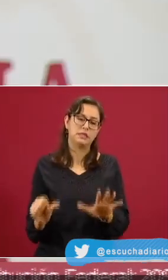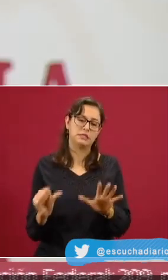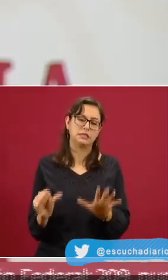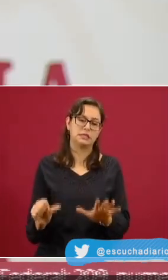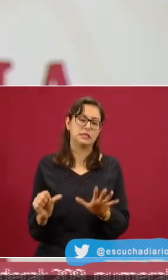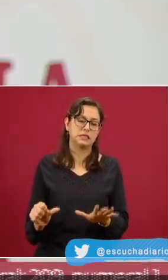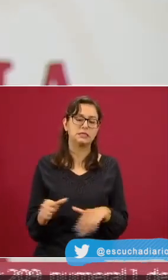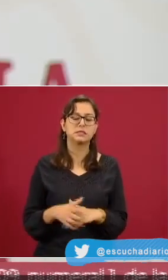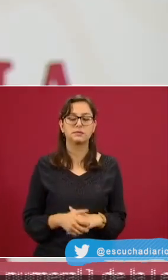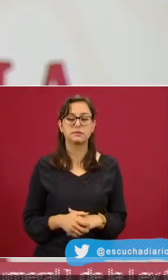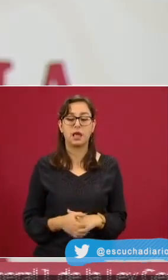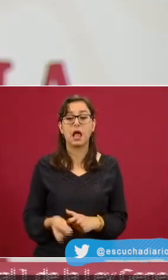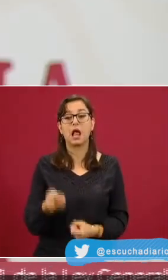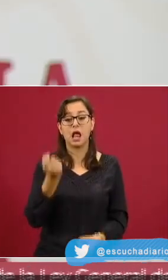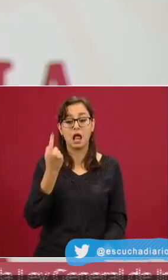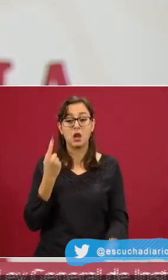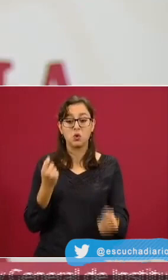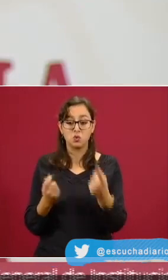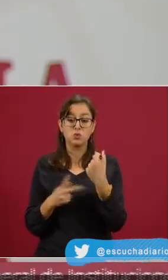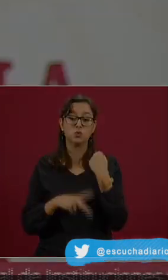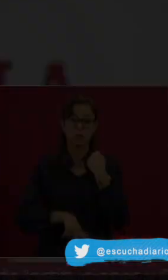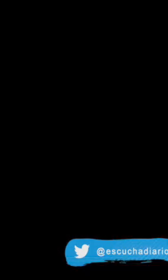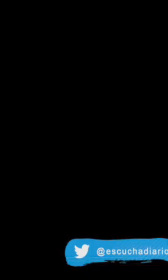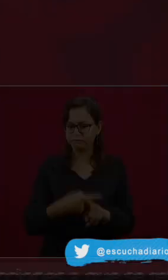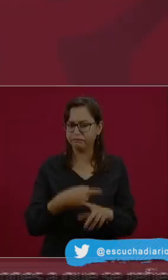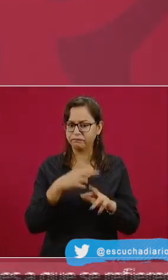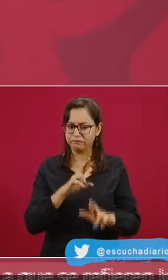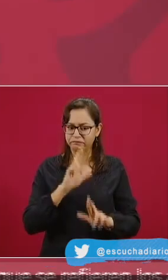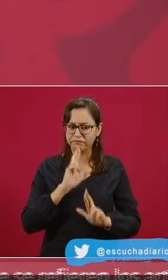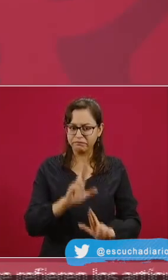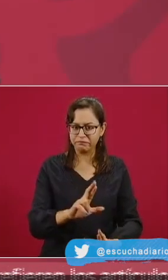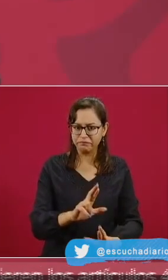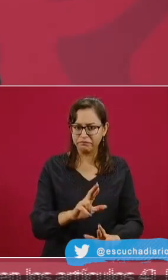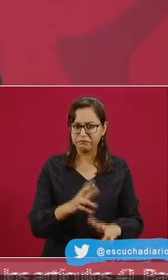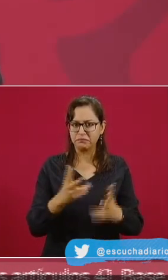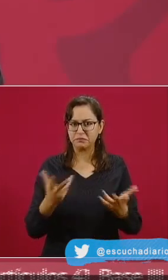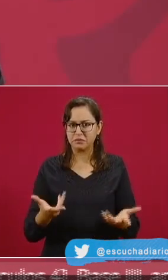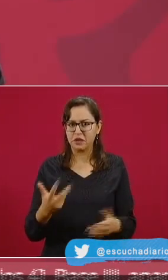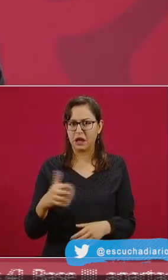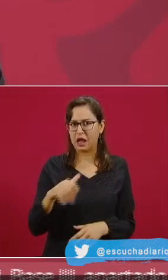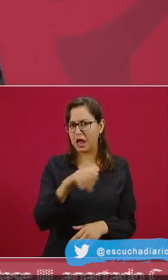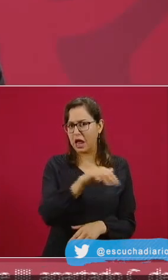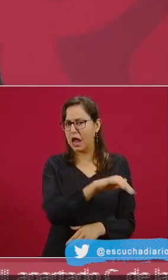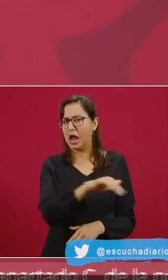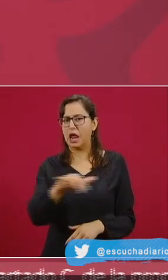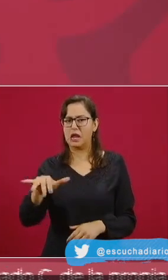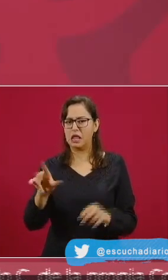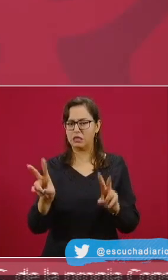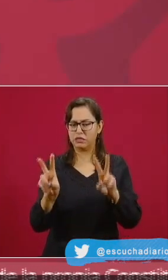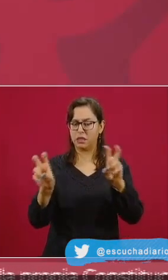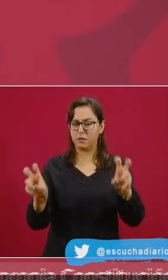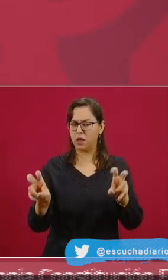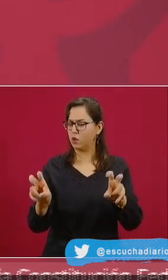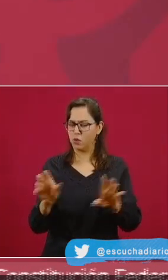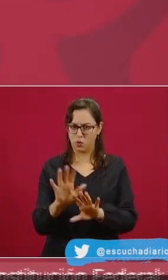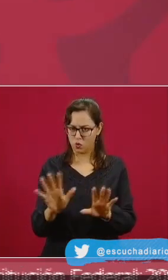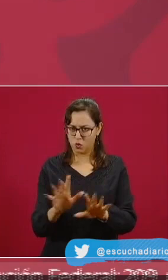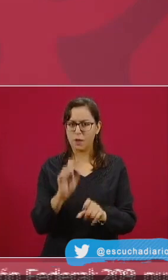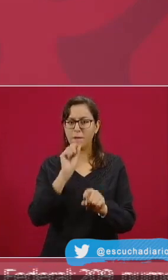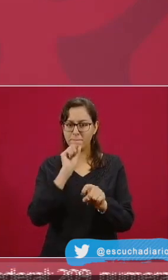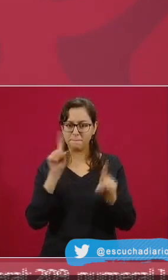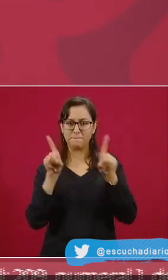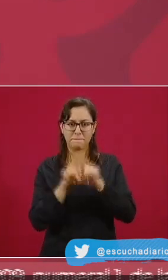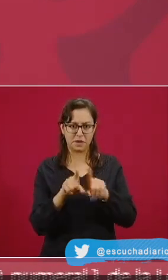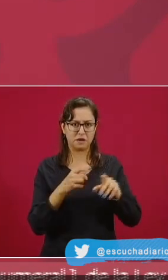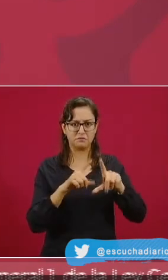para la compra de vacunas gracias a las políticas de austeridad. El presidente aprovecha para recordar a los legisladores poner atención al dinero de